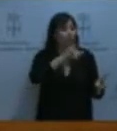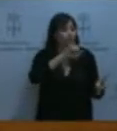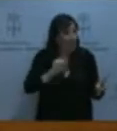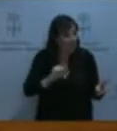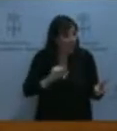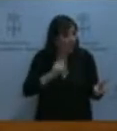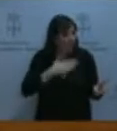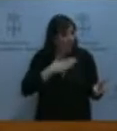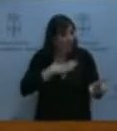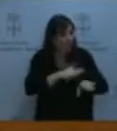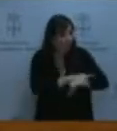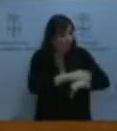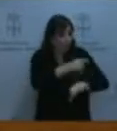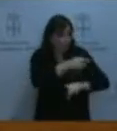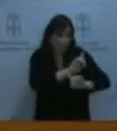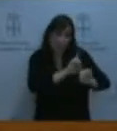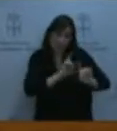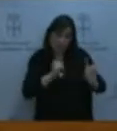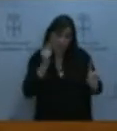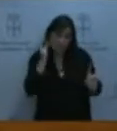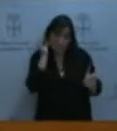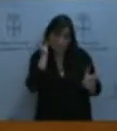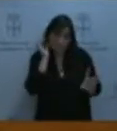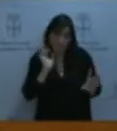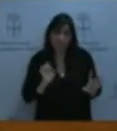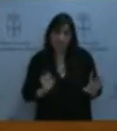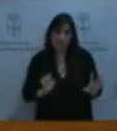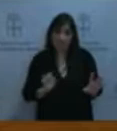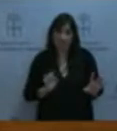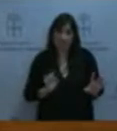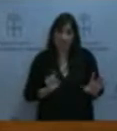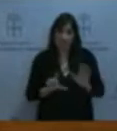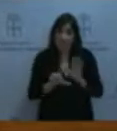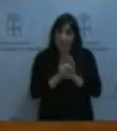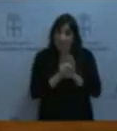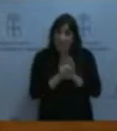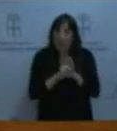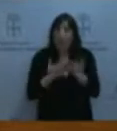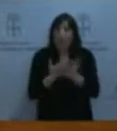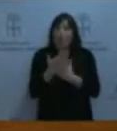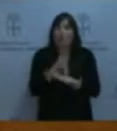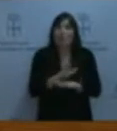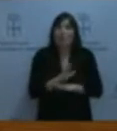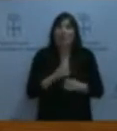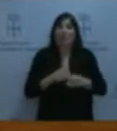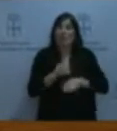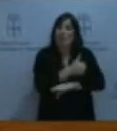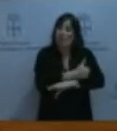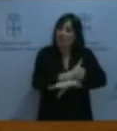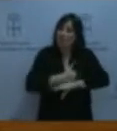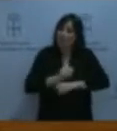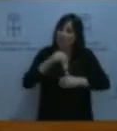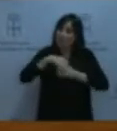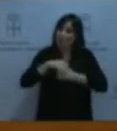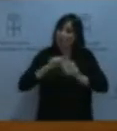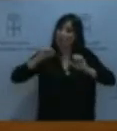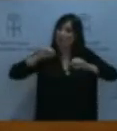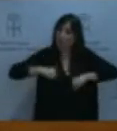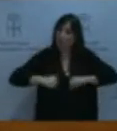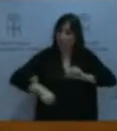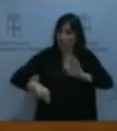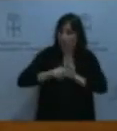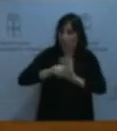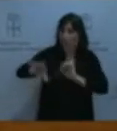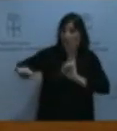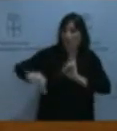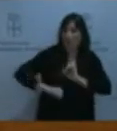Esta ley fue propuesta por Ciudadanos y lleva en el pacto de investidura. Y quiero recalcarle exactamente lo mismo que le